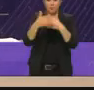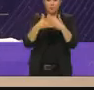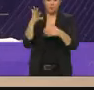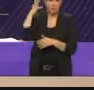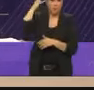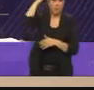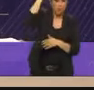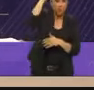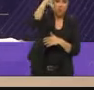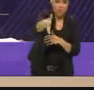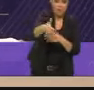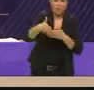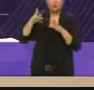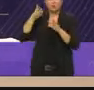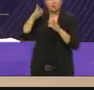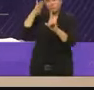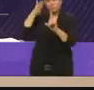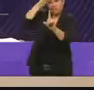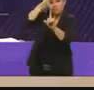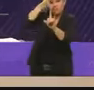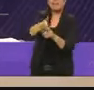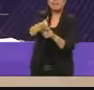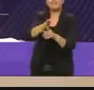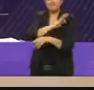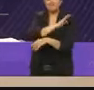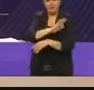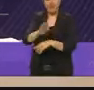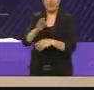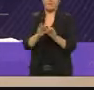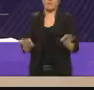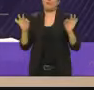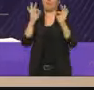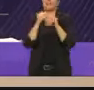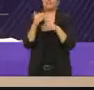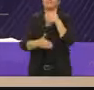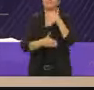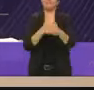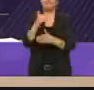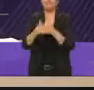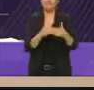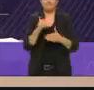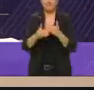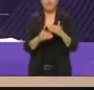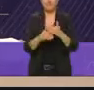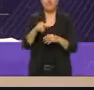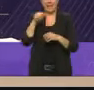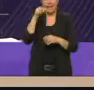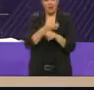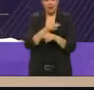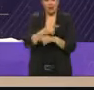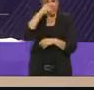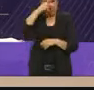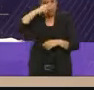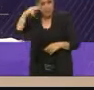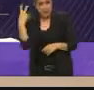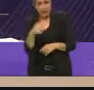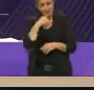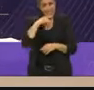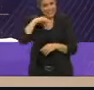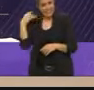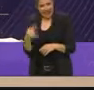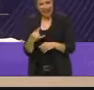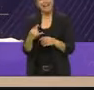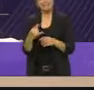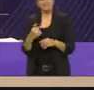esta ciudad siga en su momento más importante el Chilango Moment lo vamos a aprovechar